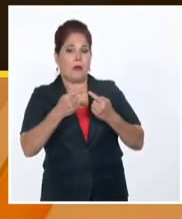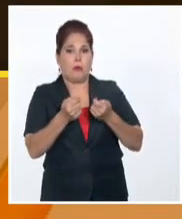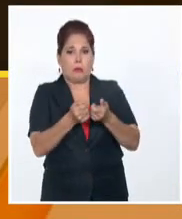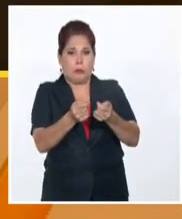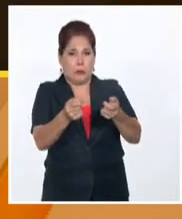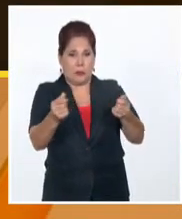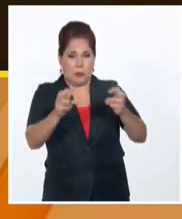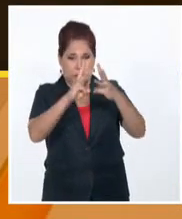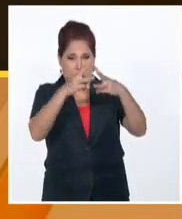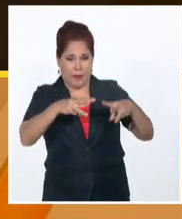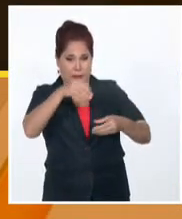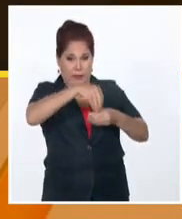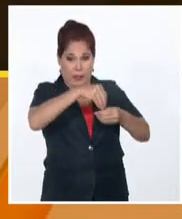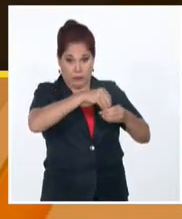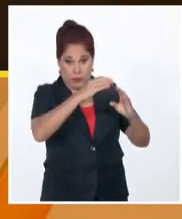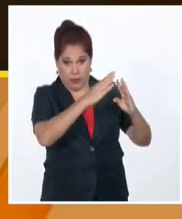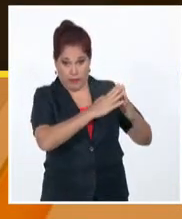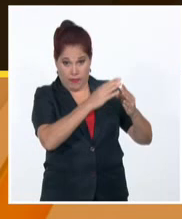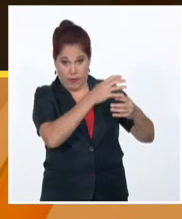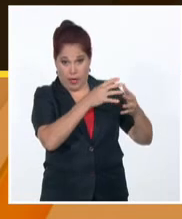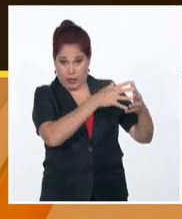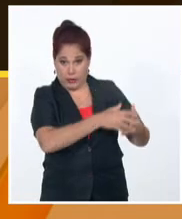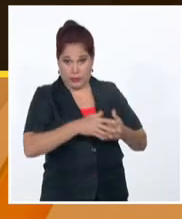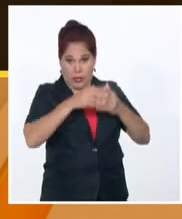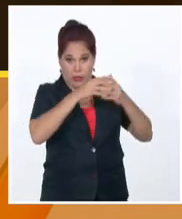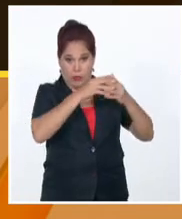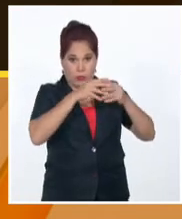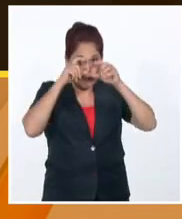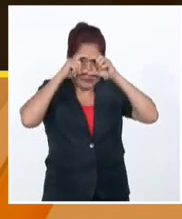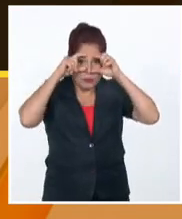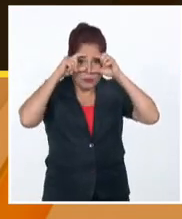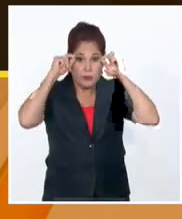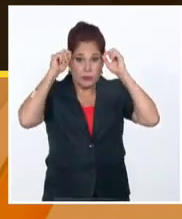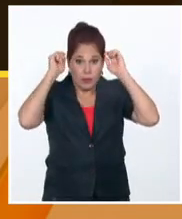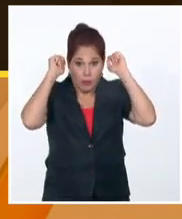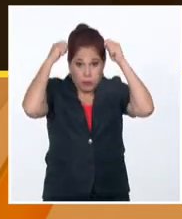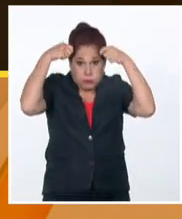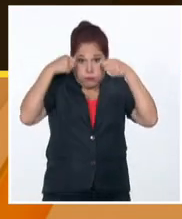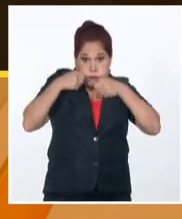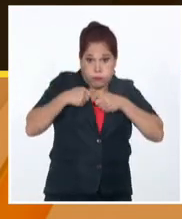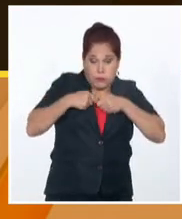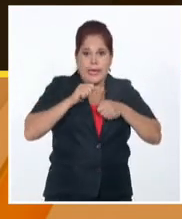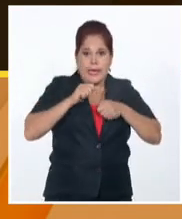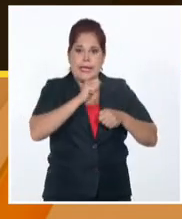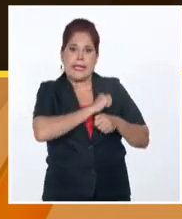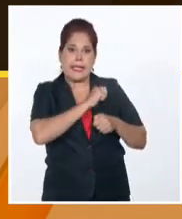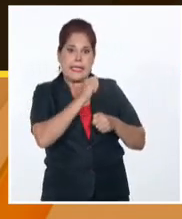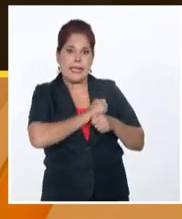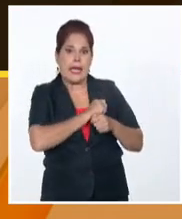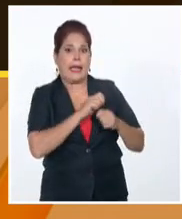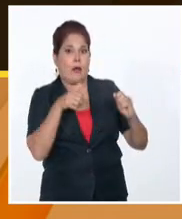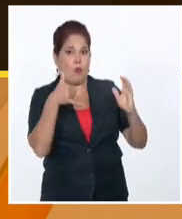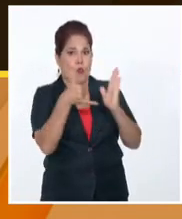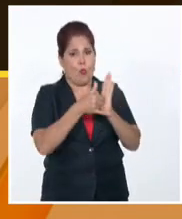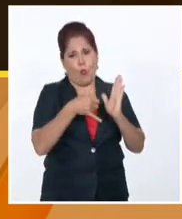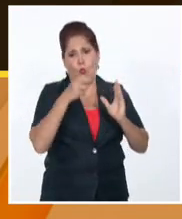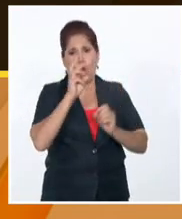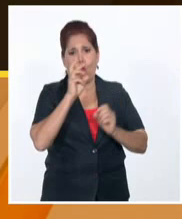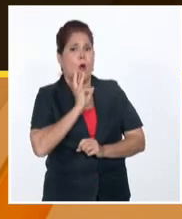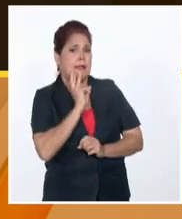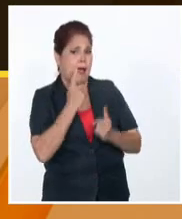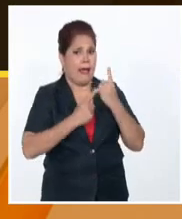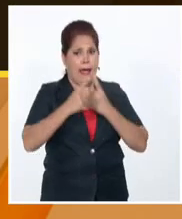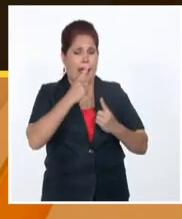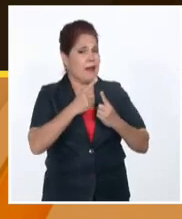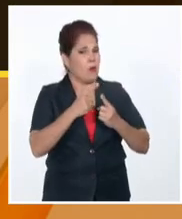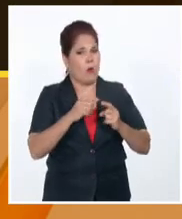territorio de Estados Unidos, encapuchados o sin máscaras llaman impunemente por los medios alternativos digitales a atentar contra